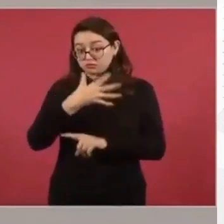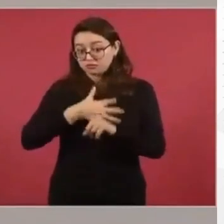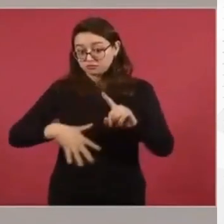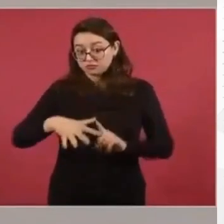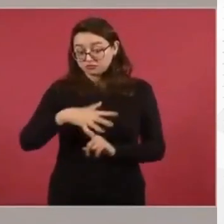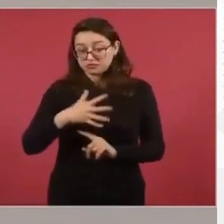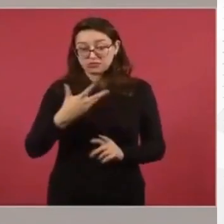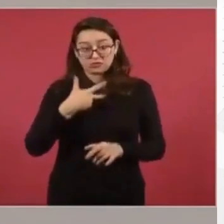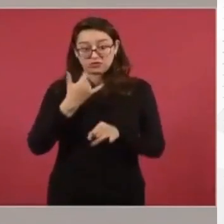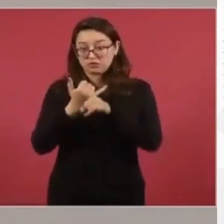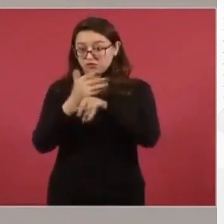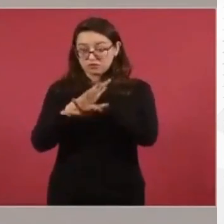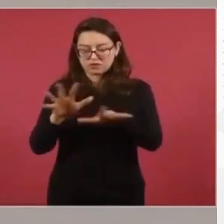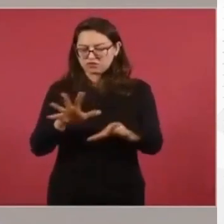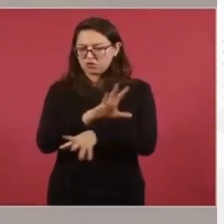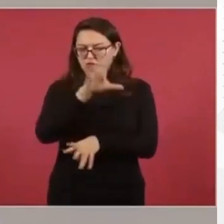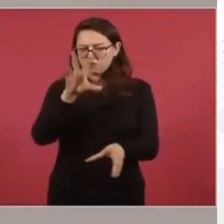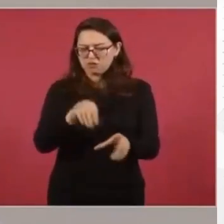que no se sepa.